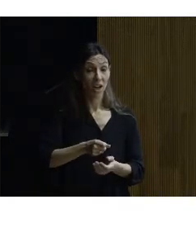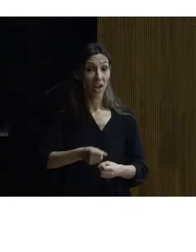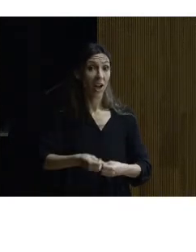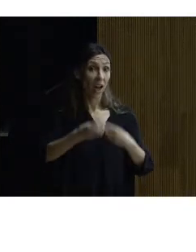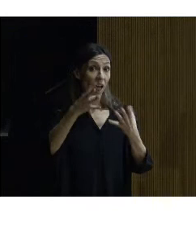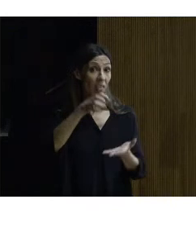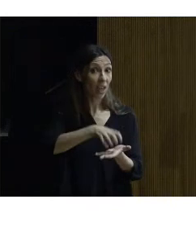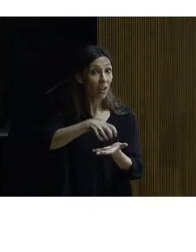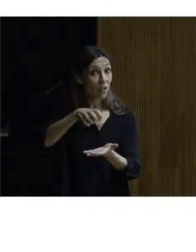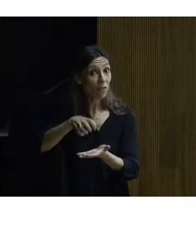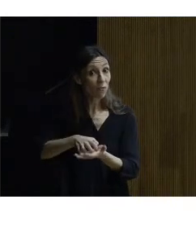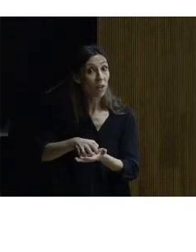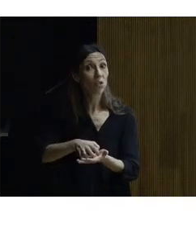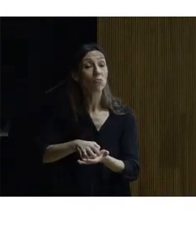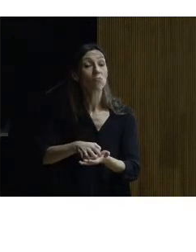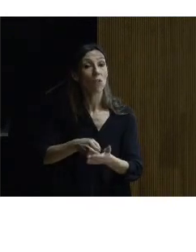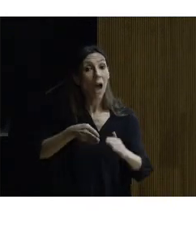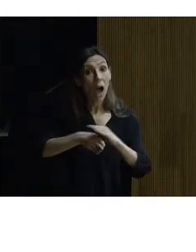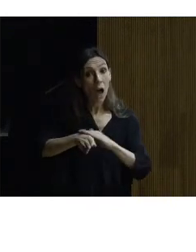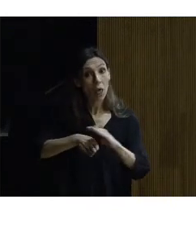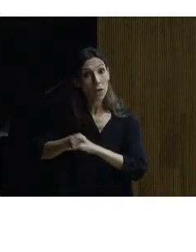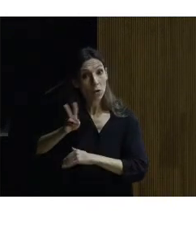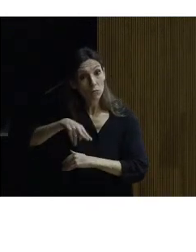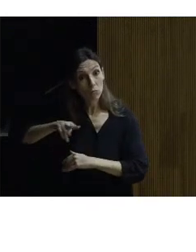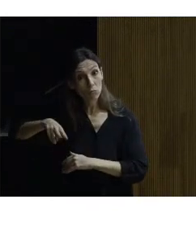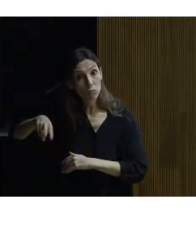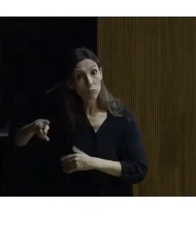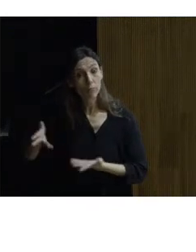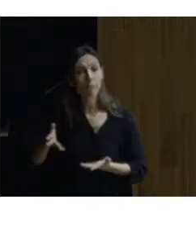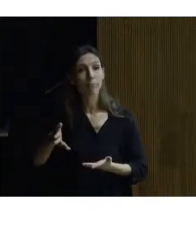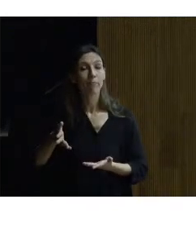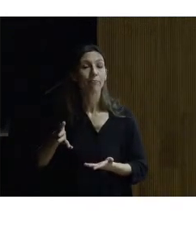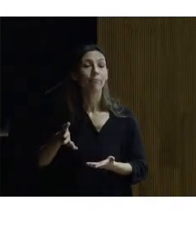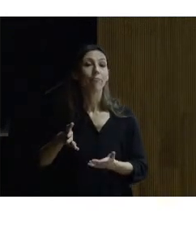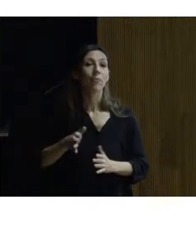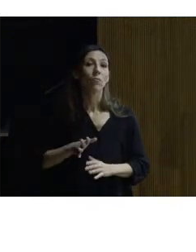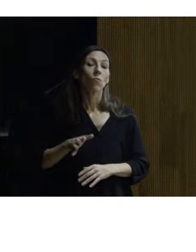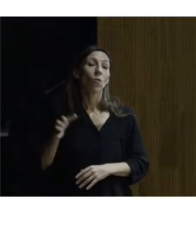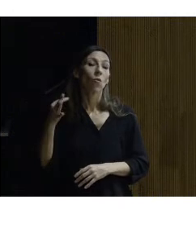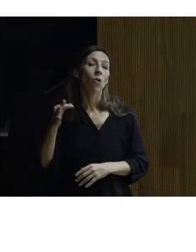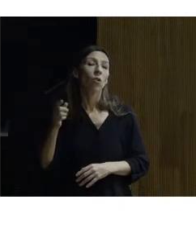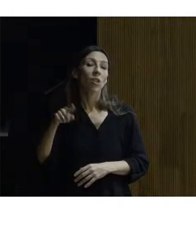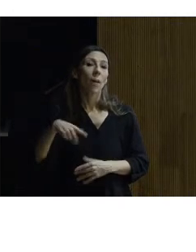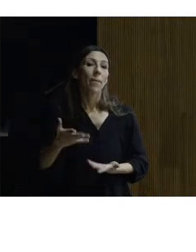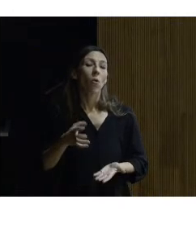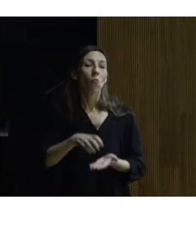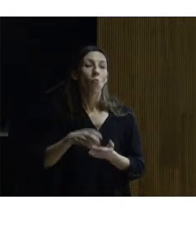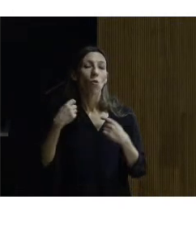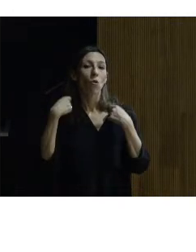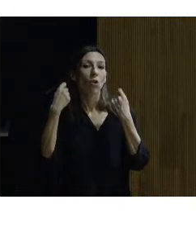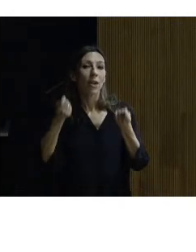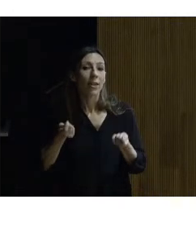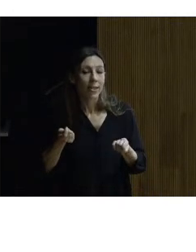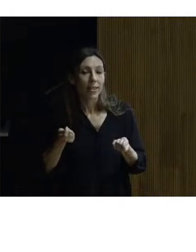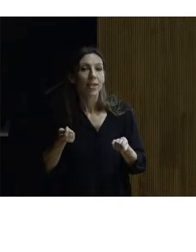quitando con excepción de la cripta del monasterio del escorial y la planta alta del monasterio de